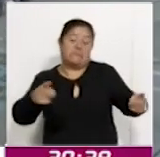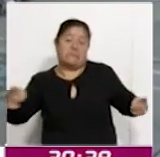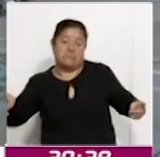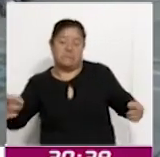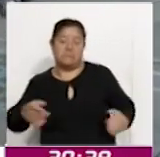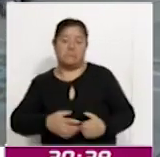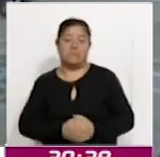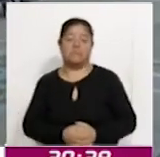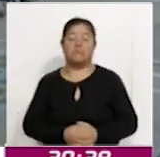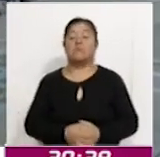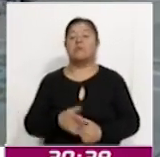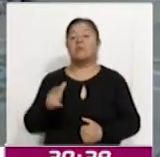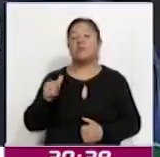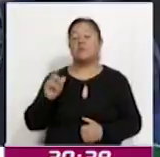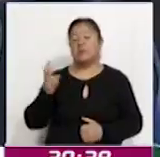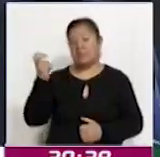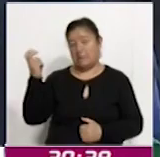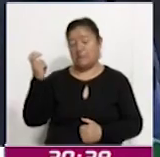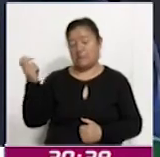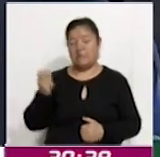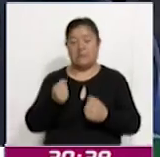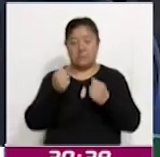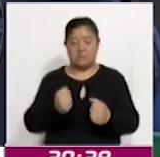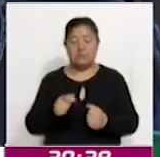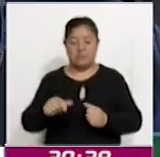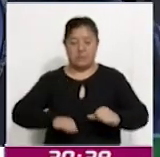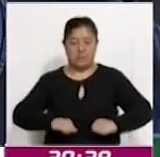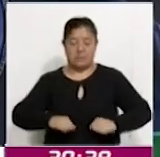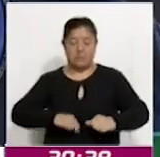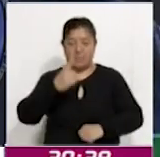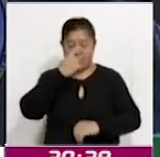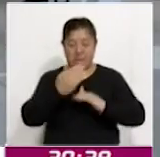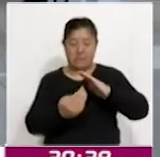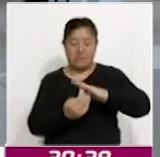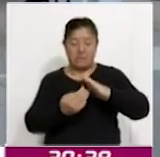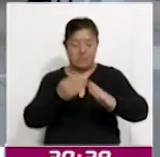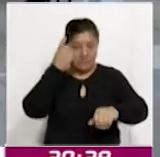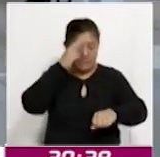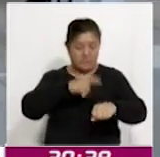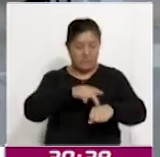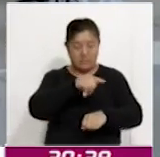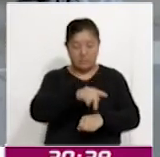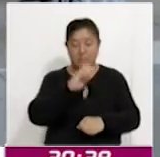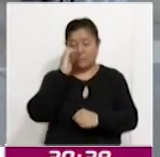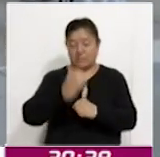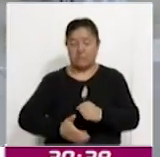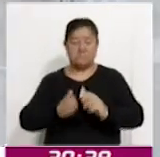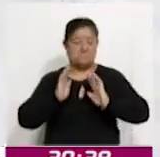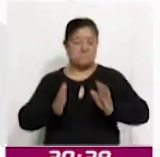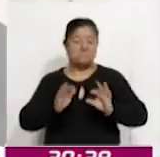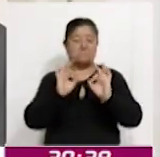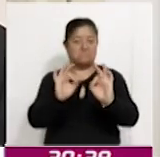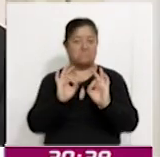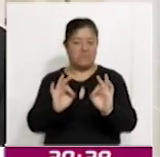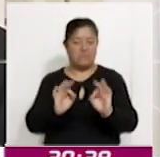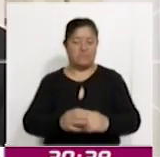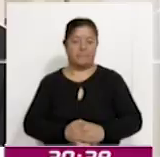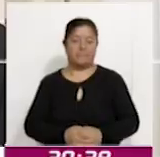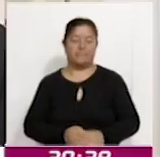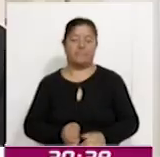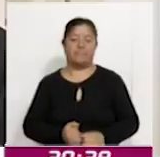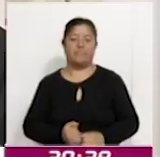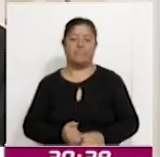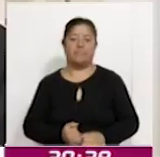capacitación, Lule Ortega aseguró que las actividades para la integración de las mesas directivas de casilla ha concluido satisfactoriamente. Se dio